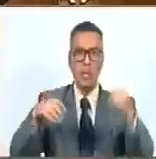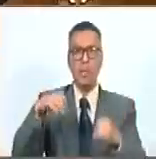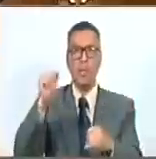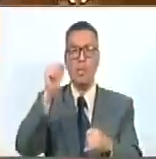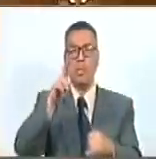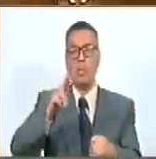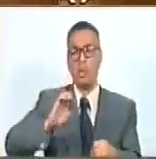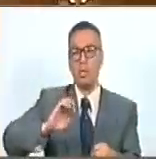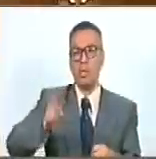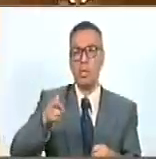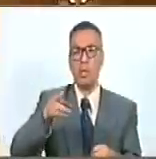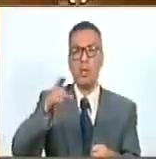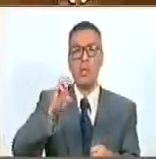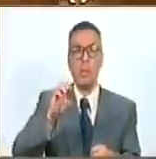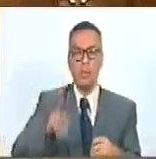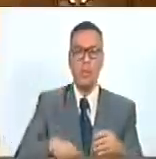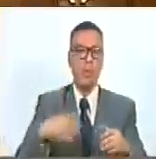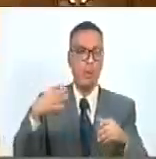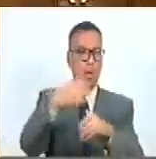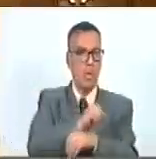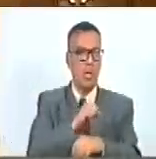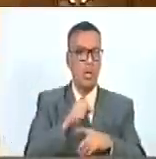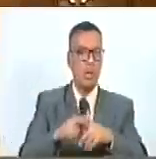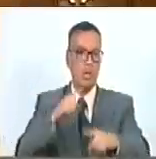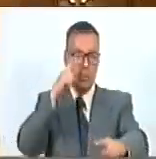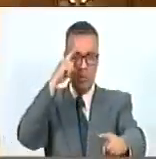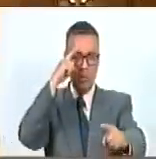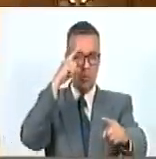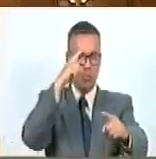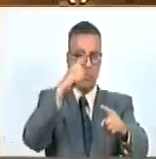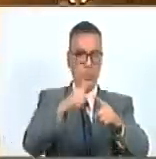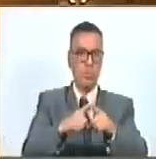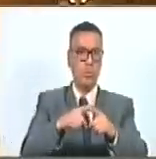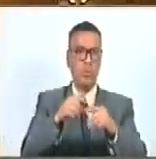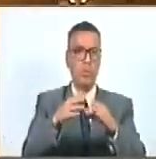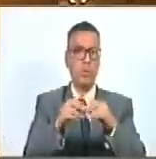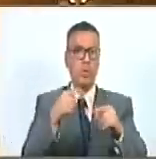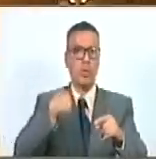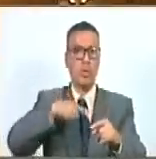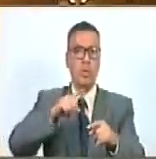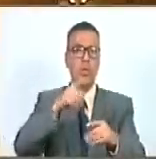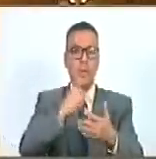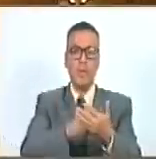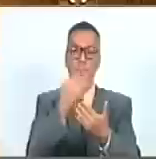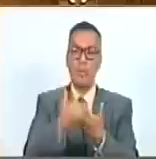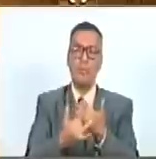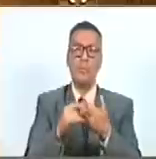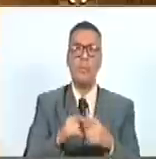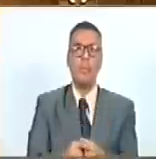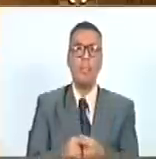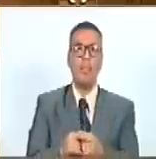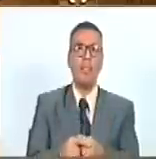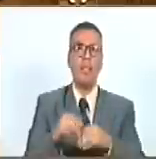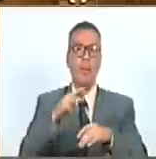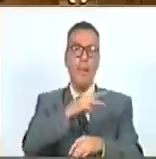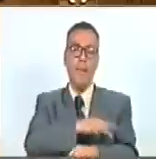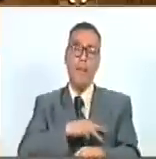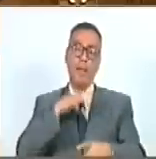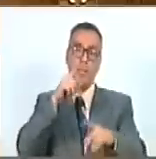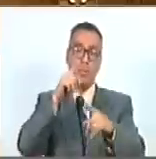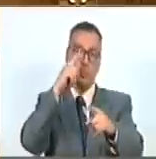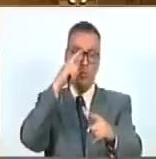para lograr el cometido de los objetivos que le planteaban, de las misiones.